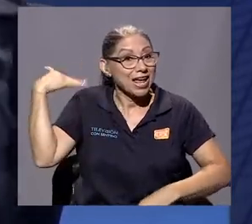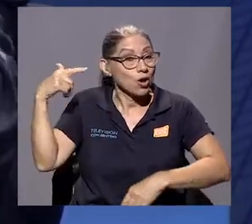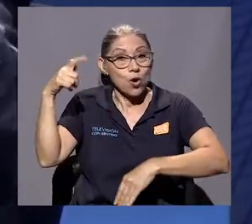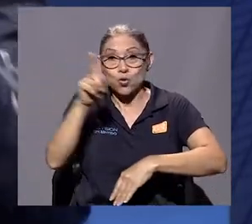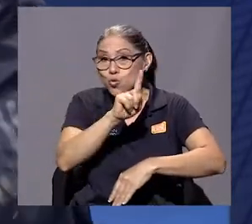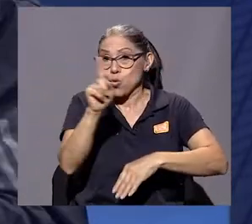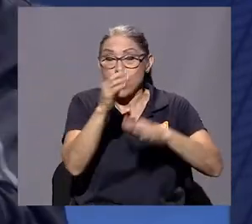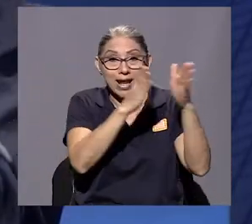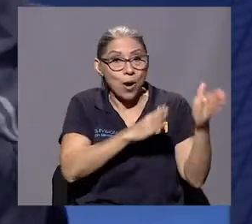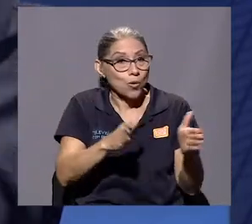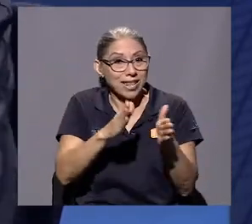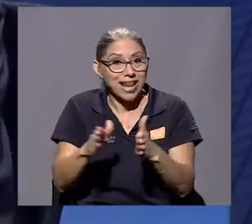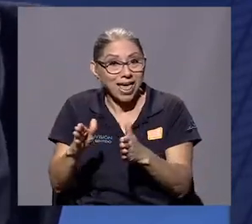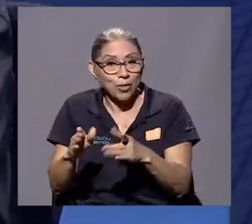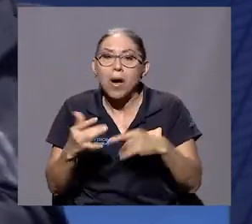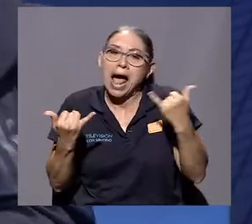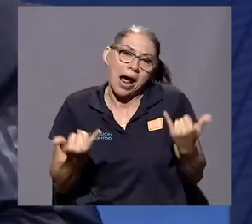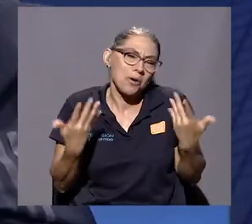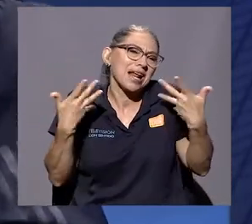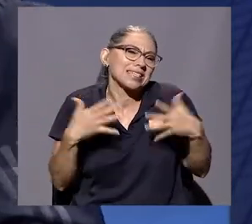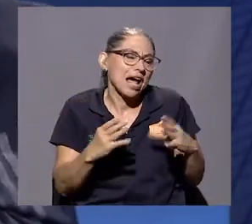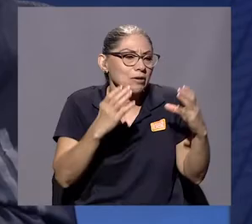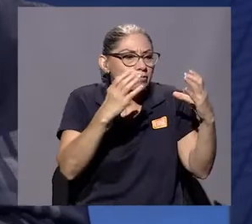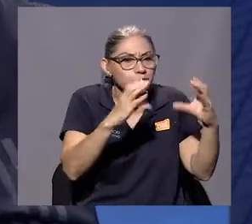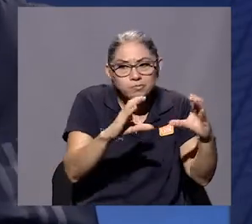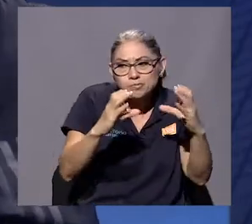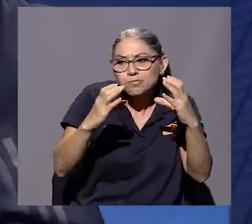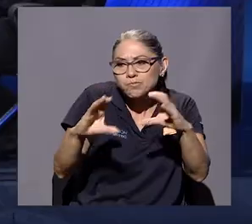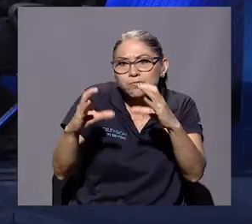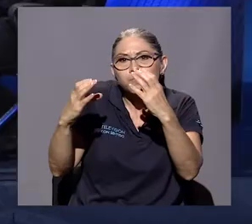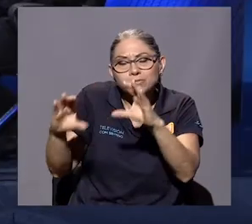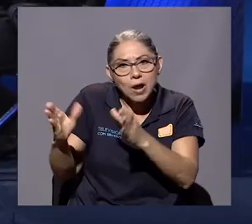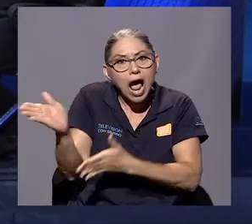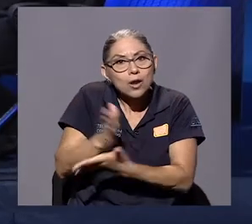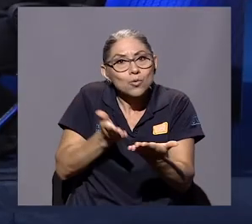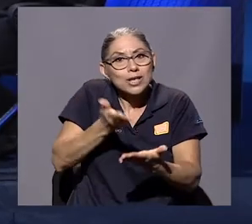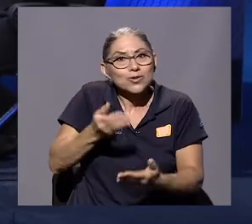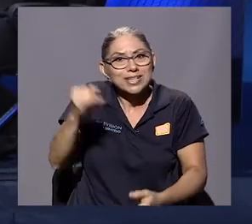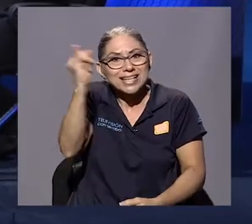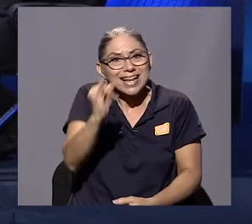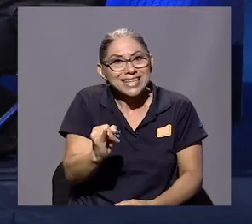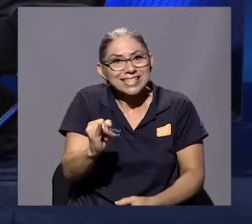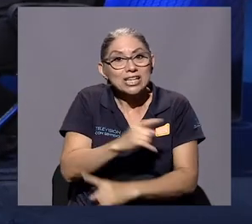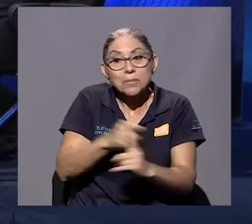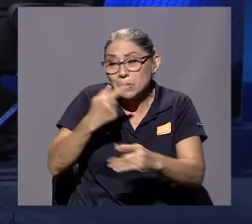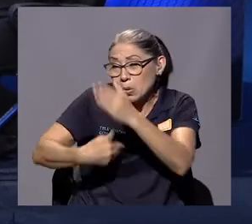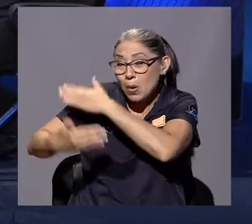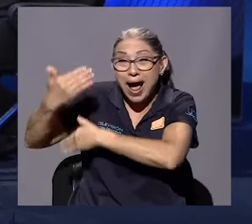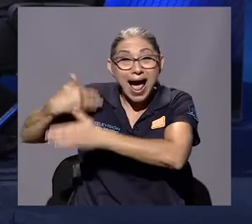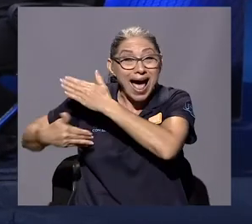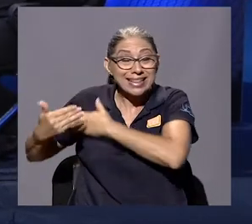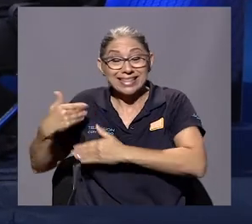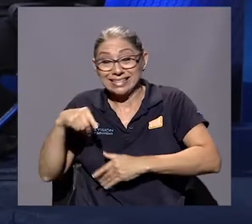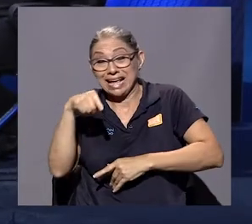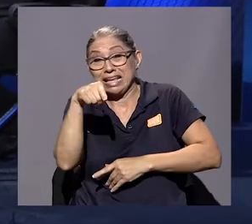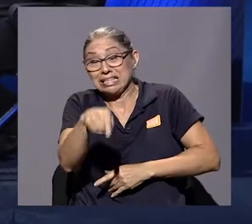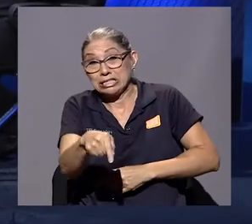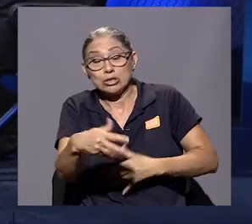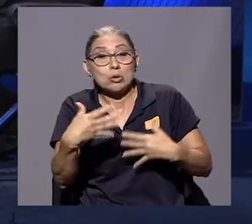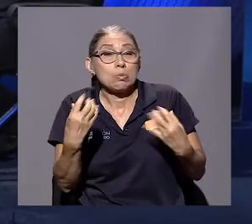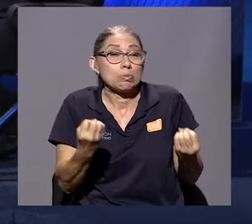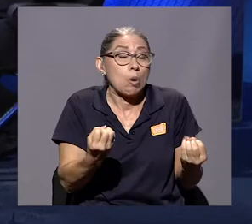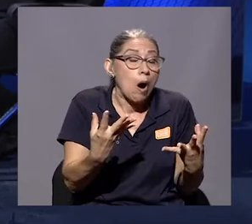de, digamos, de piezas con algún valor artístico, sino que era como un cúmulo desordenado